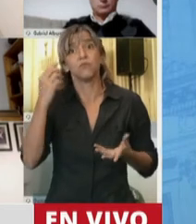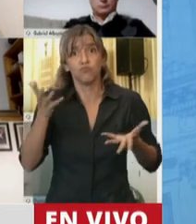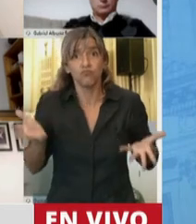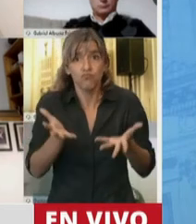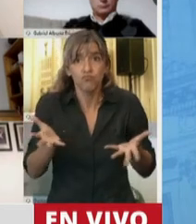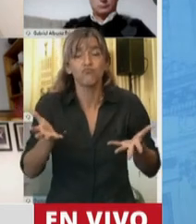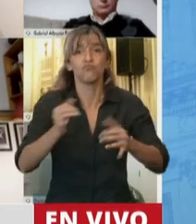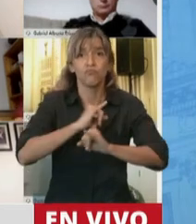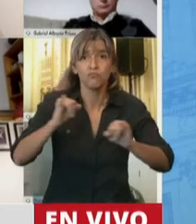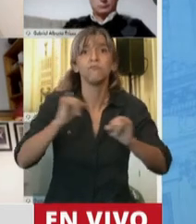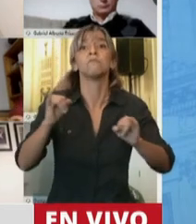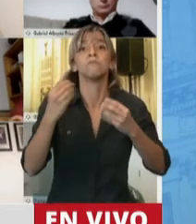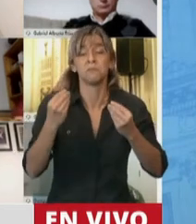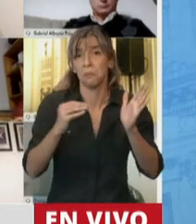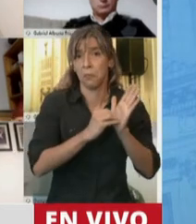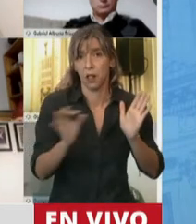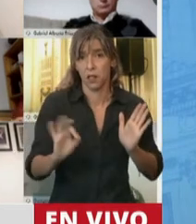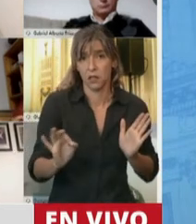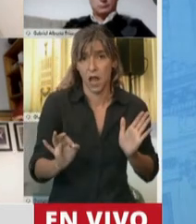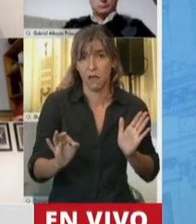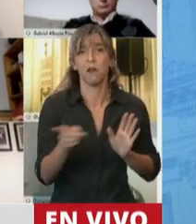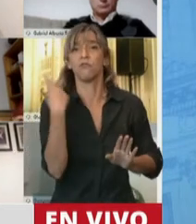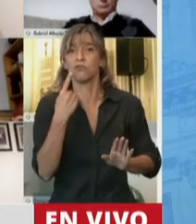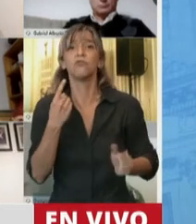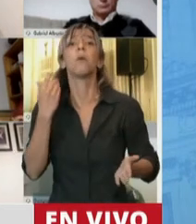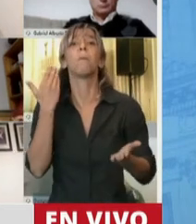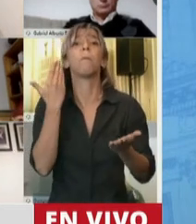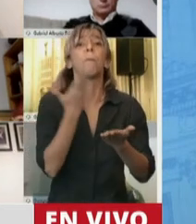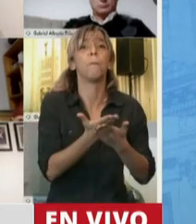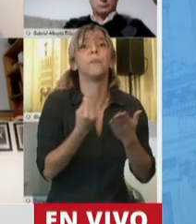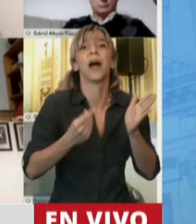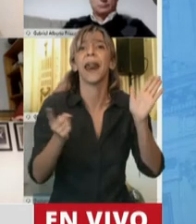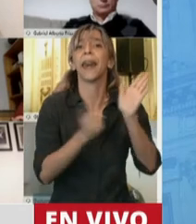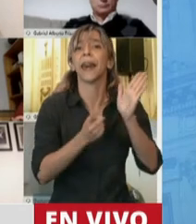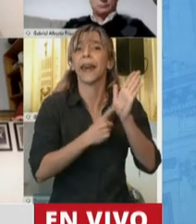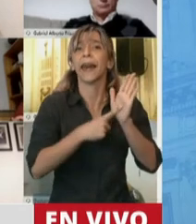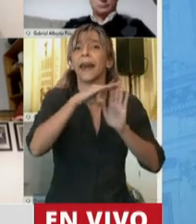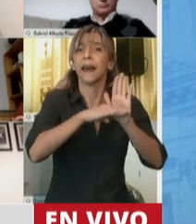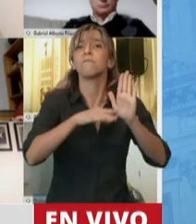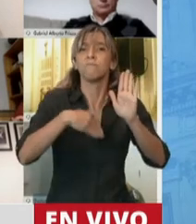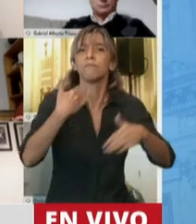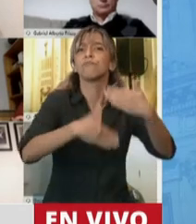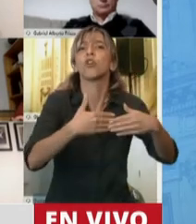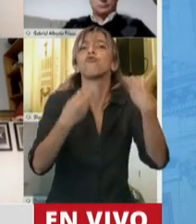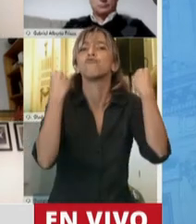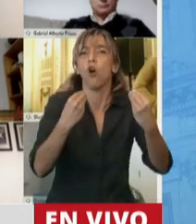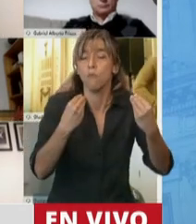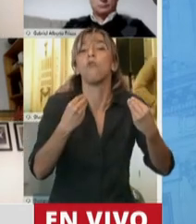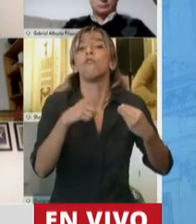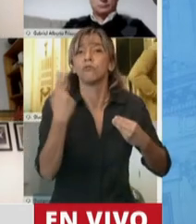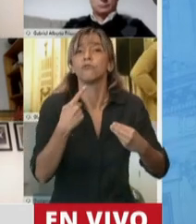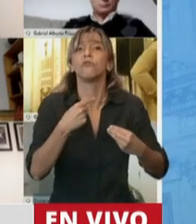promoción? Que se pedía que en una reglamentación se contemplara la contratación de personas mayores de 45